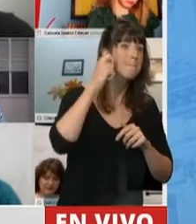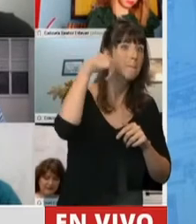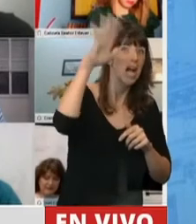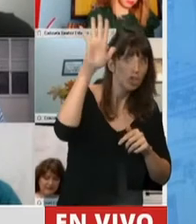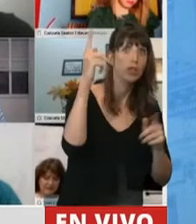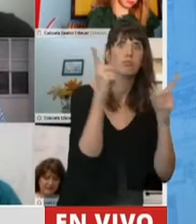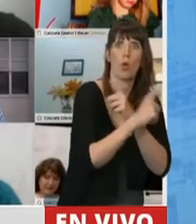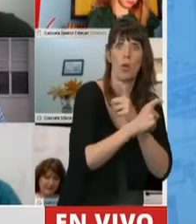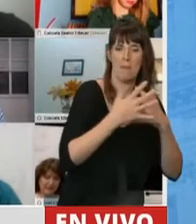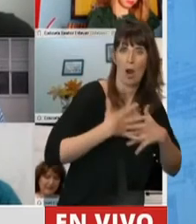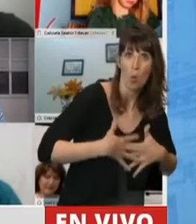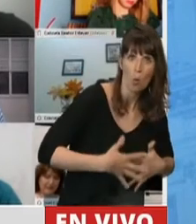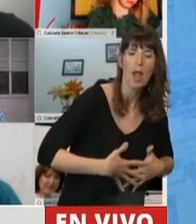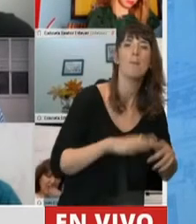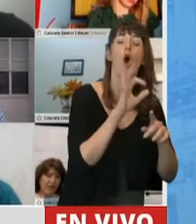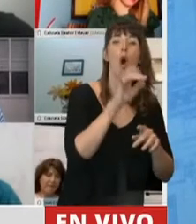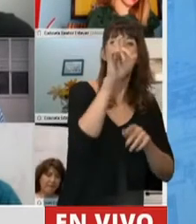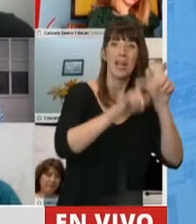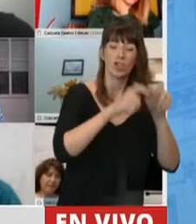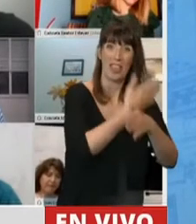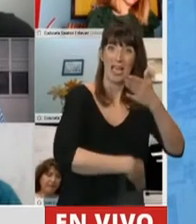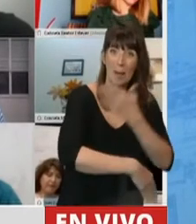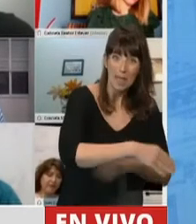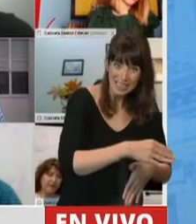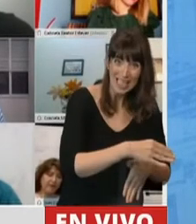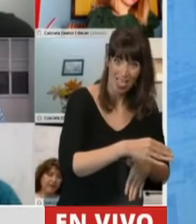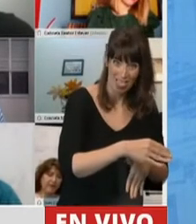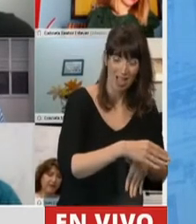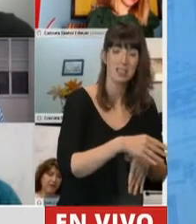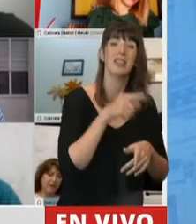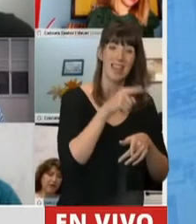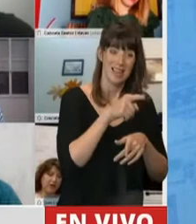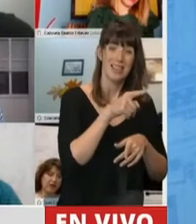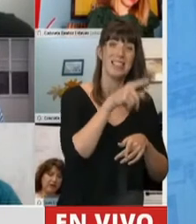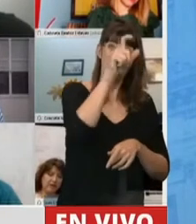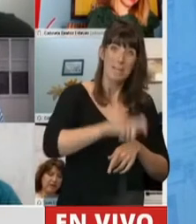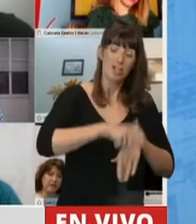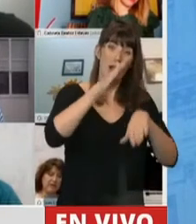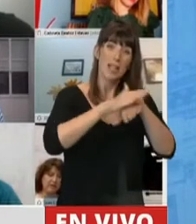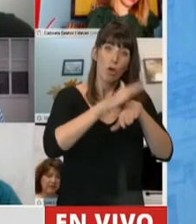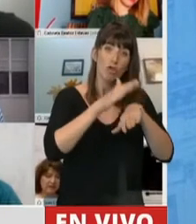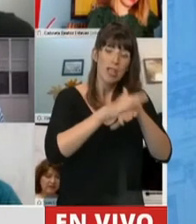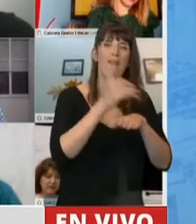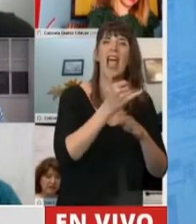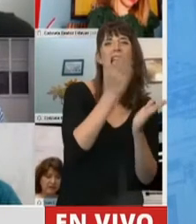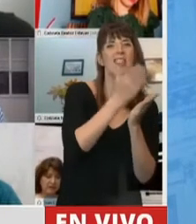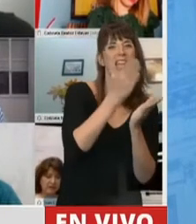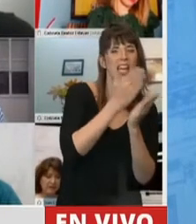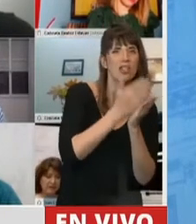o personas con discapacidad, van a tener derecho a organizar horarios compatibles,